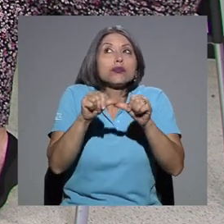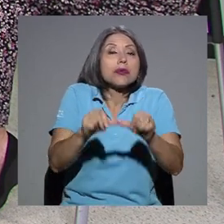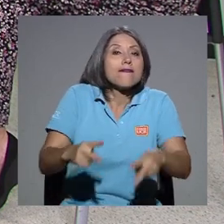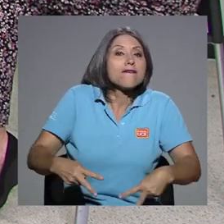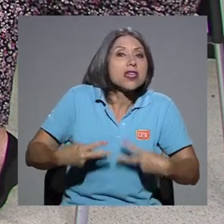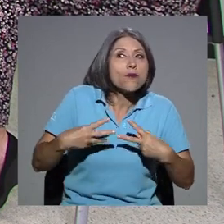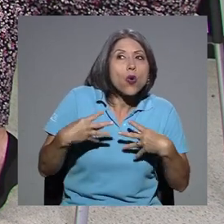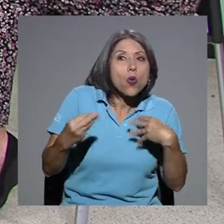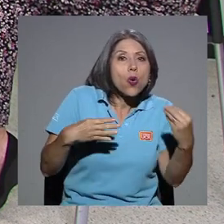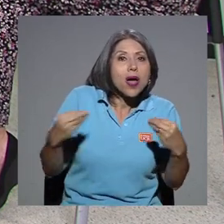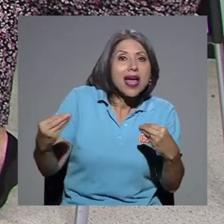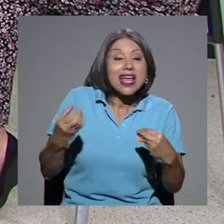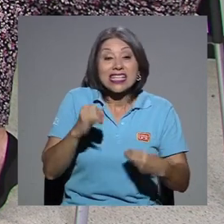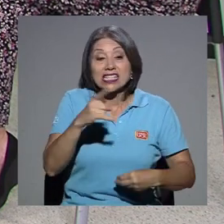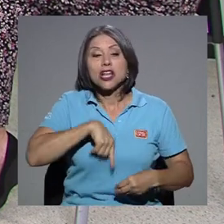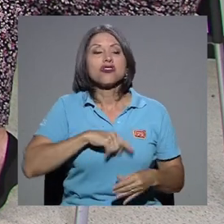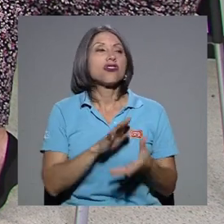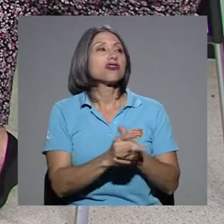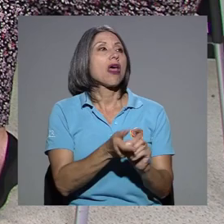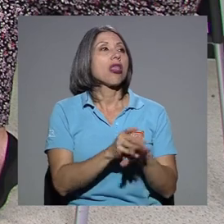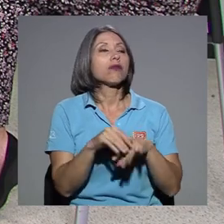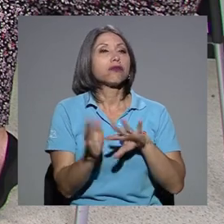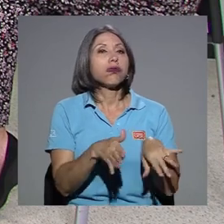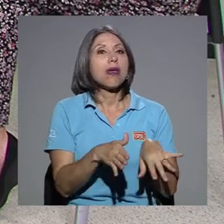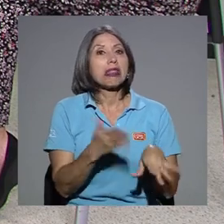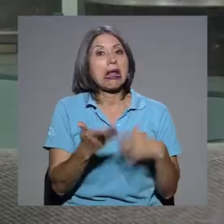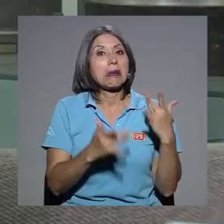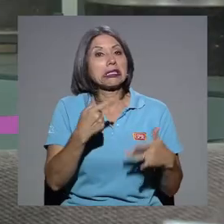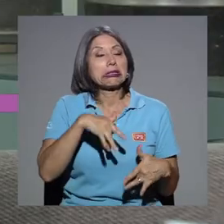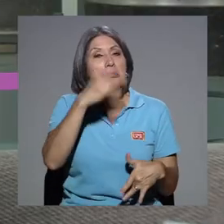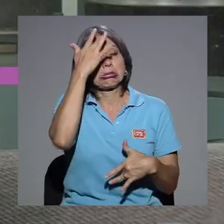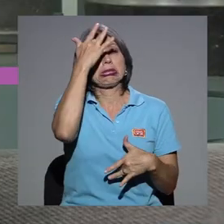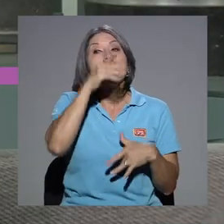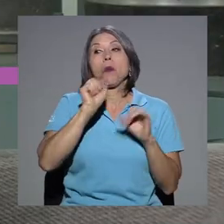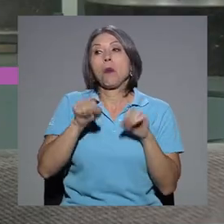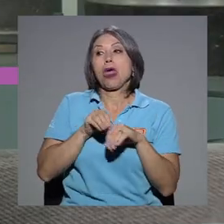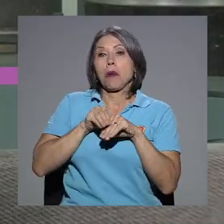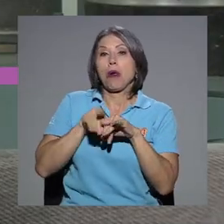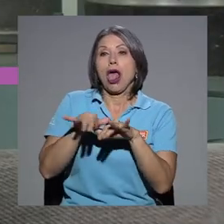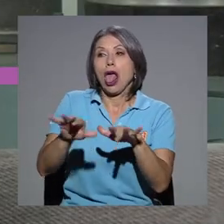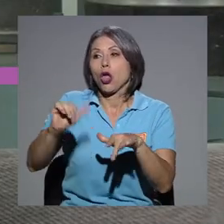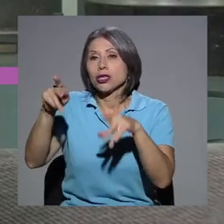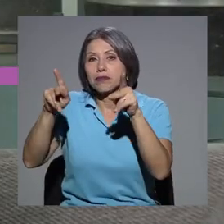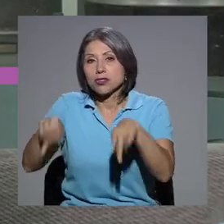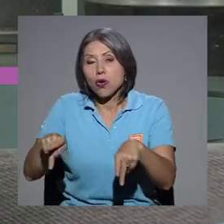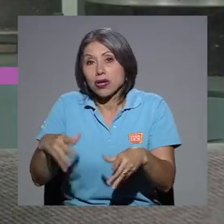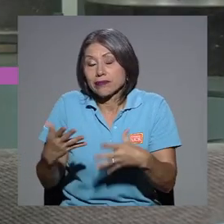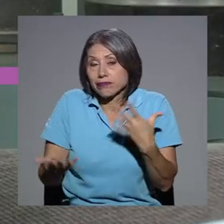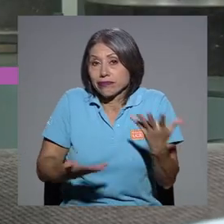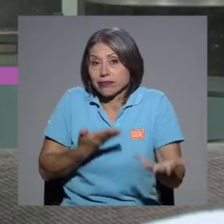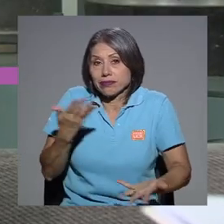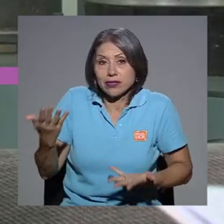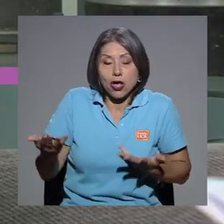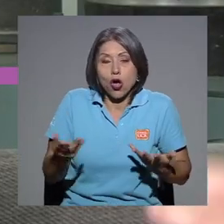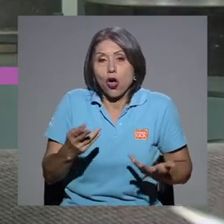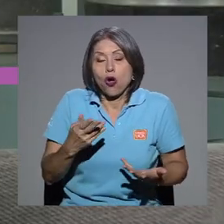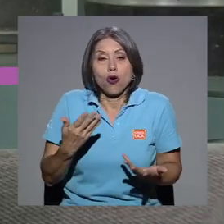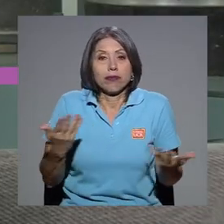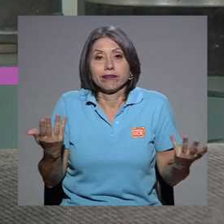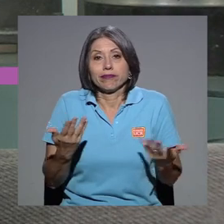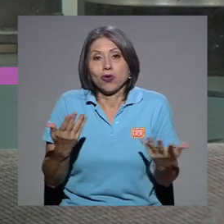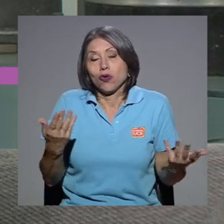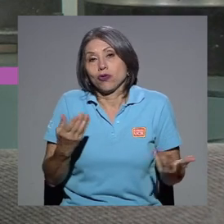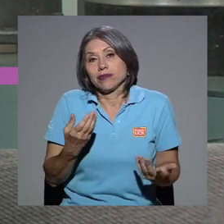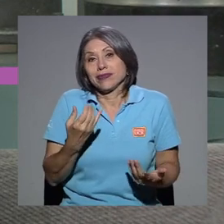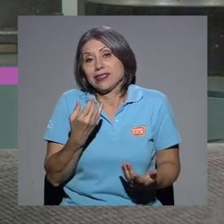hemos lavado las manos adecuadamente, que estemos contagiados y fácilmente contagiamos a los que estén alrededor de nosotros o nosotros mismos, ¿verdad? Si es que